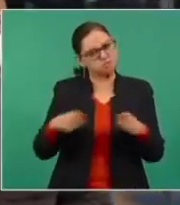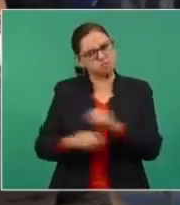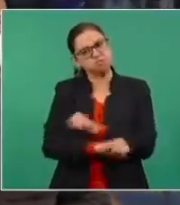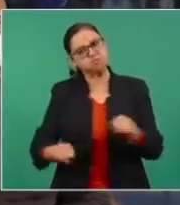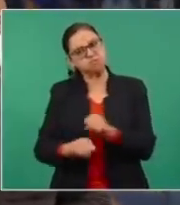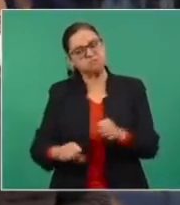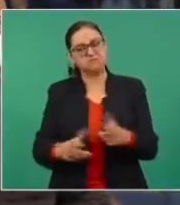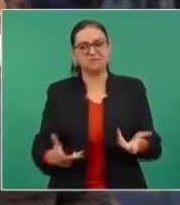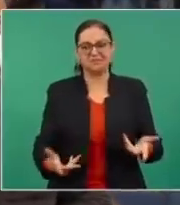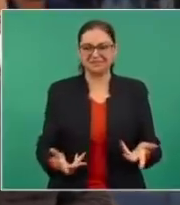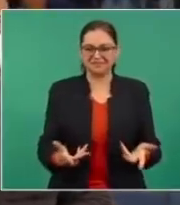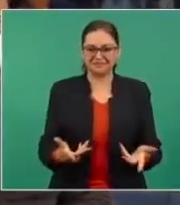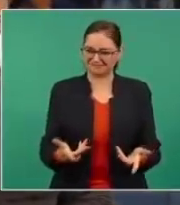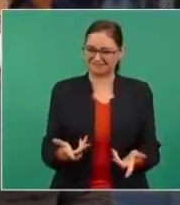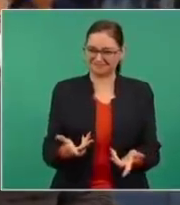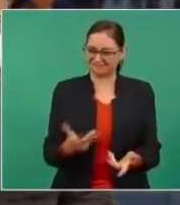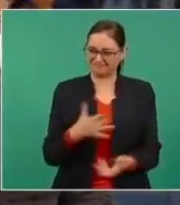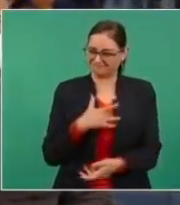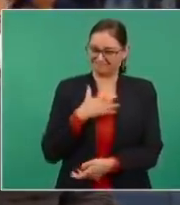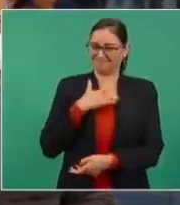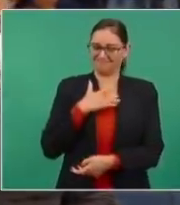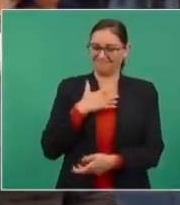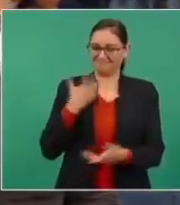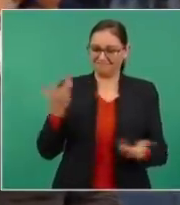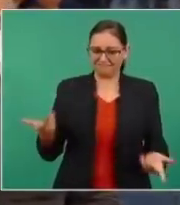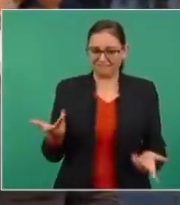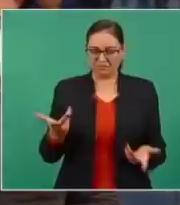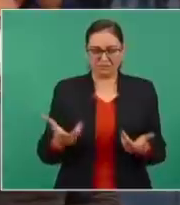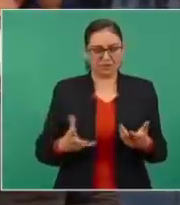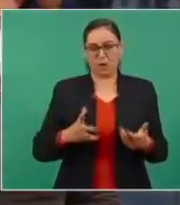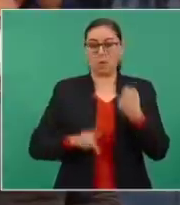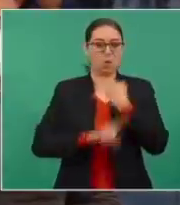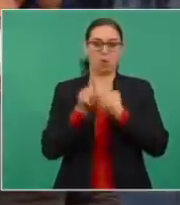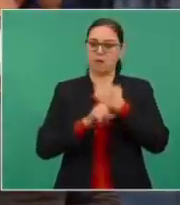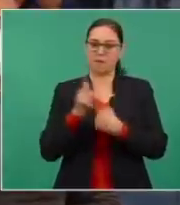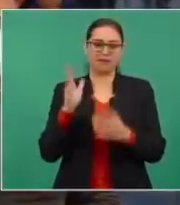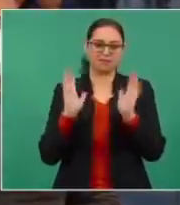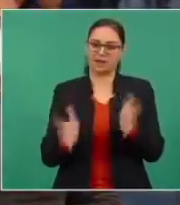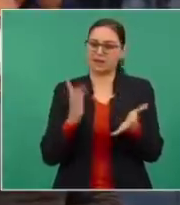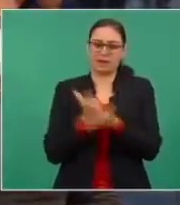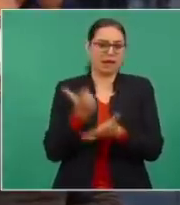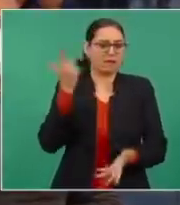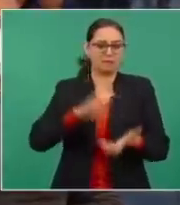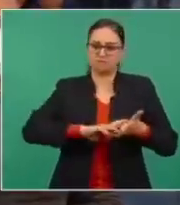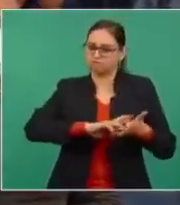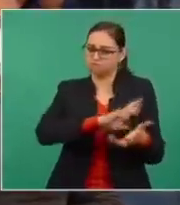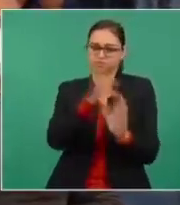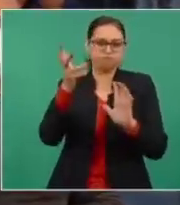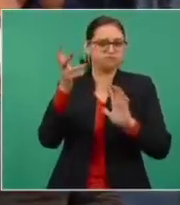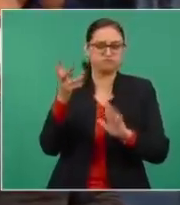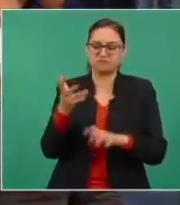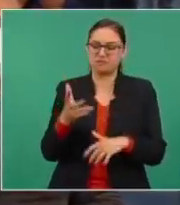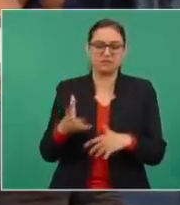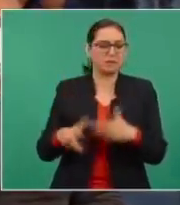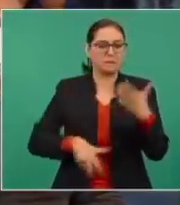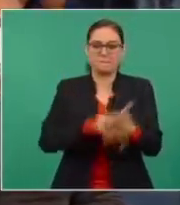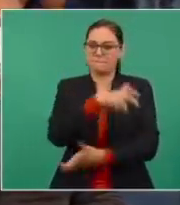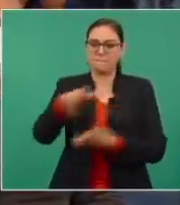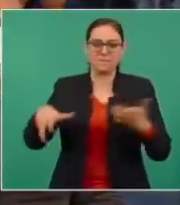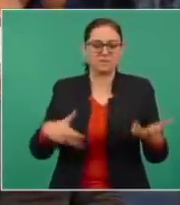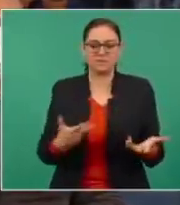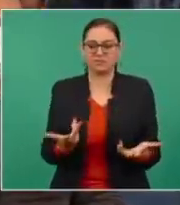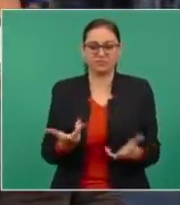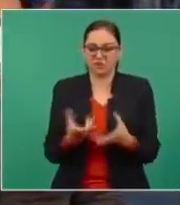La situación se ha complicado en lugar de resolverse de una mejor manera, acatando la